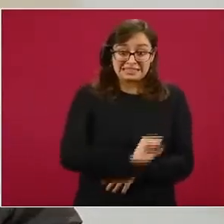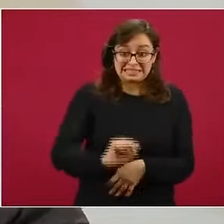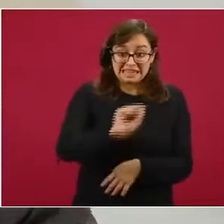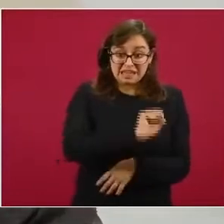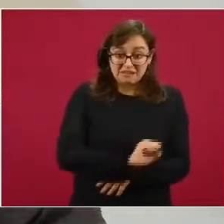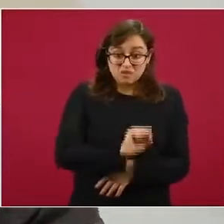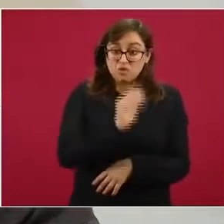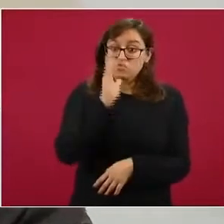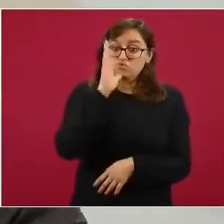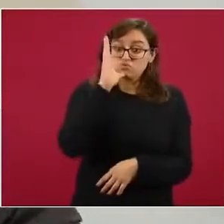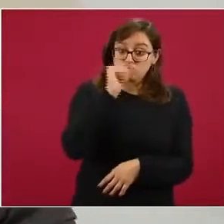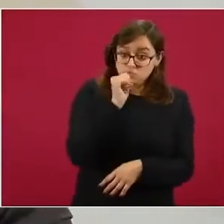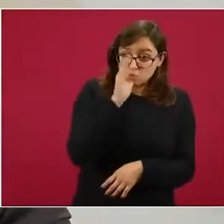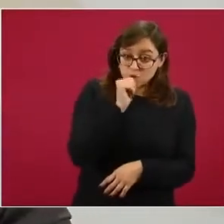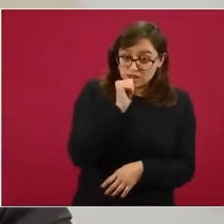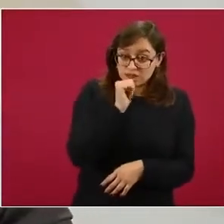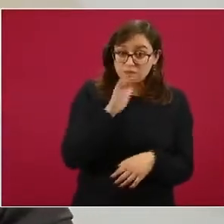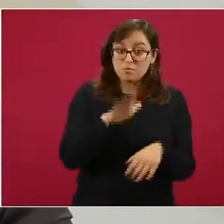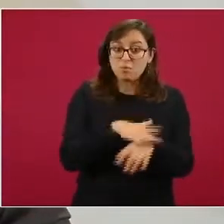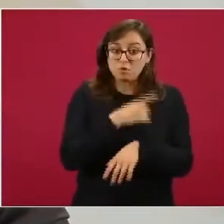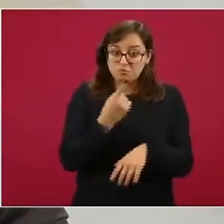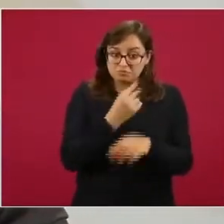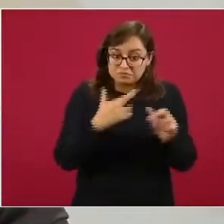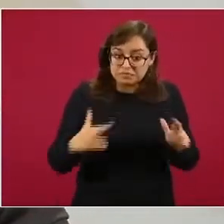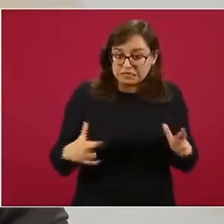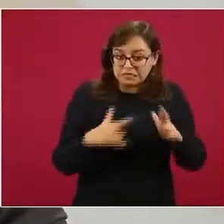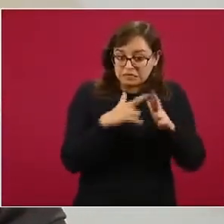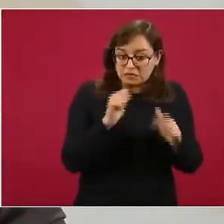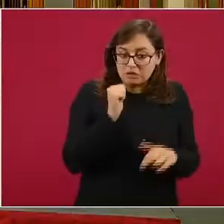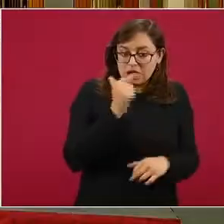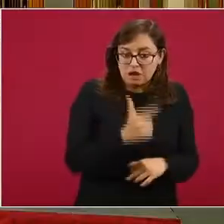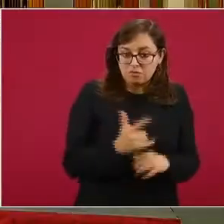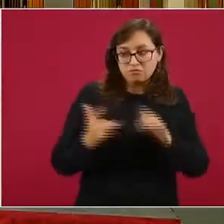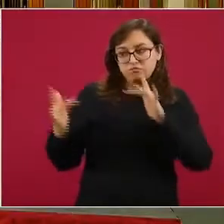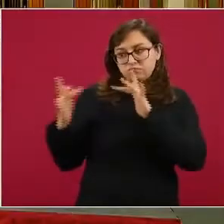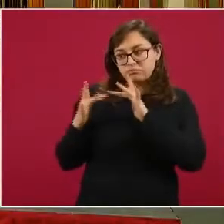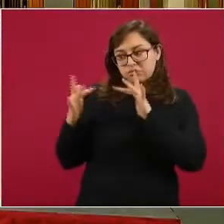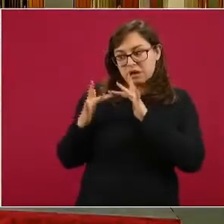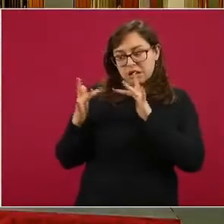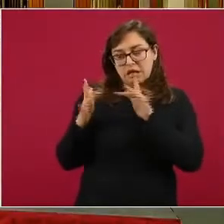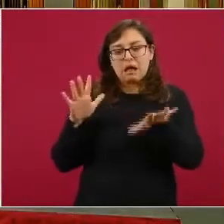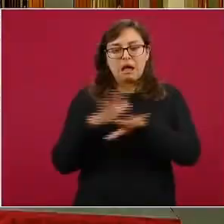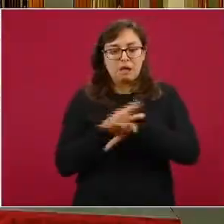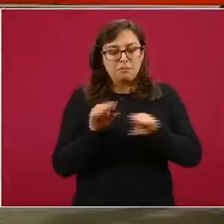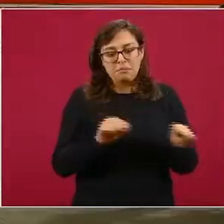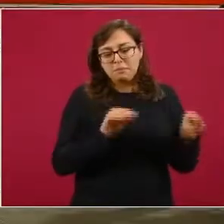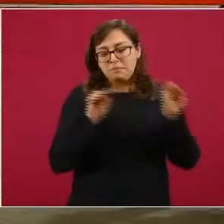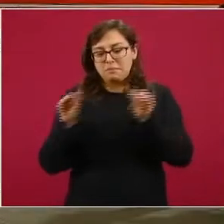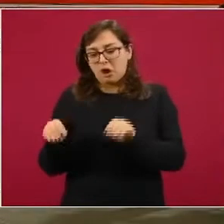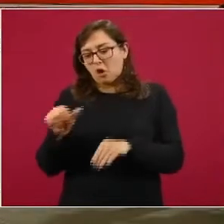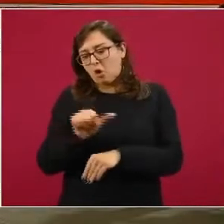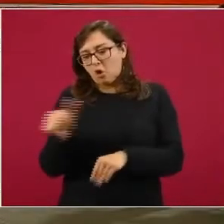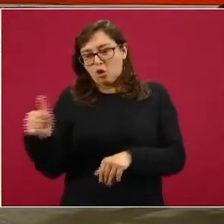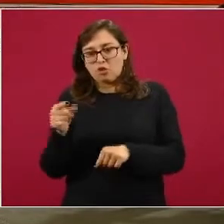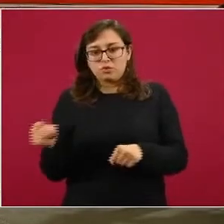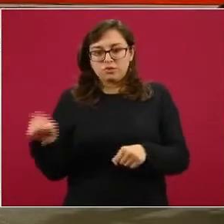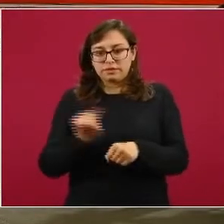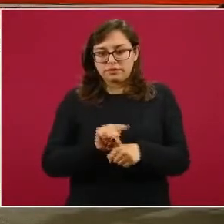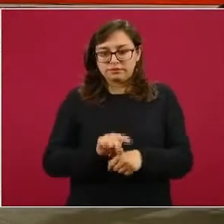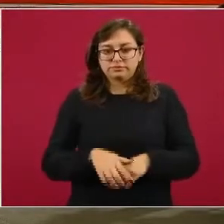solicitaría que se pusiera en contacto con CIFRUS y haríamos el esfuerzo para poder moverlo a algún otro día de aplicación.